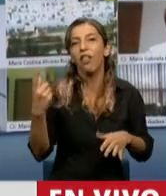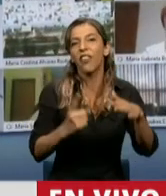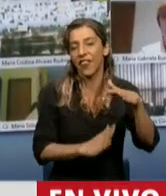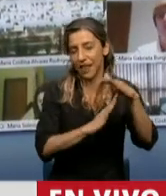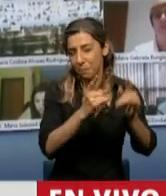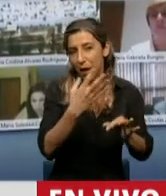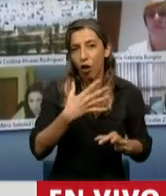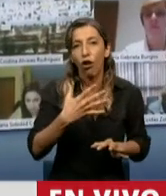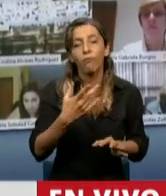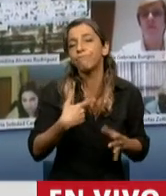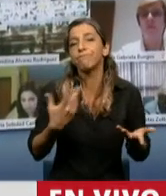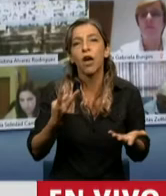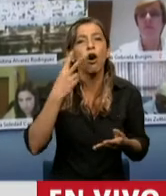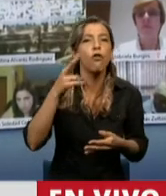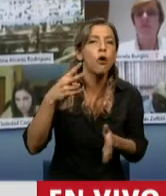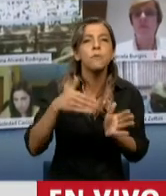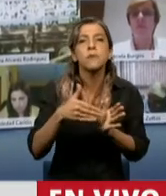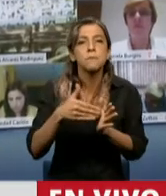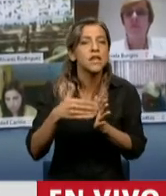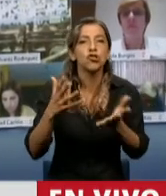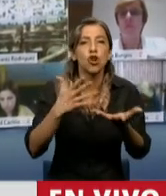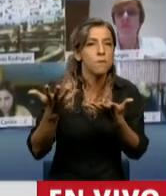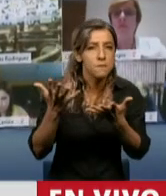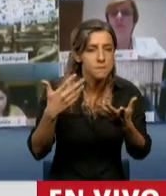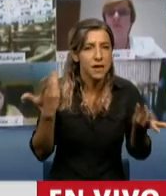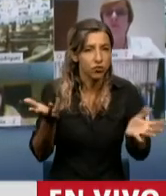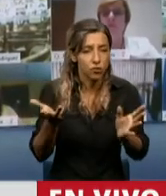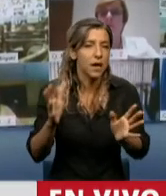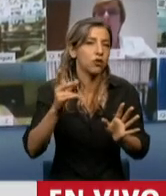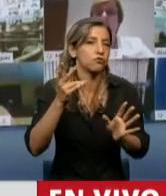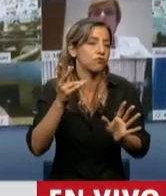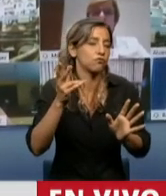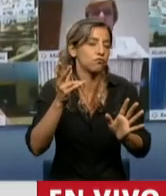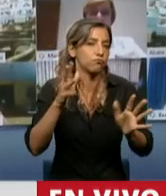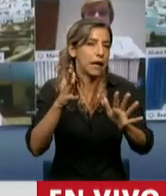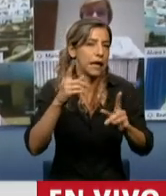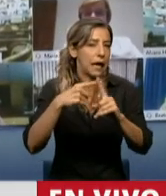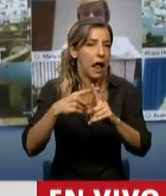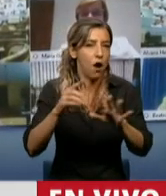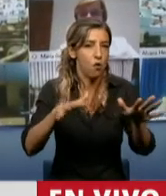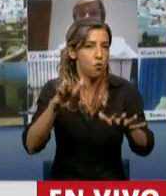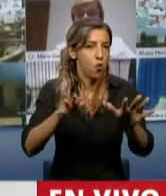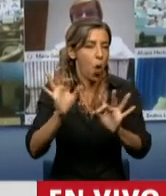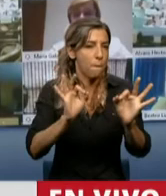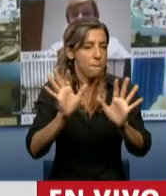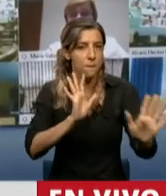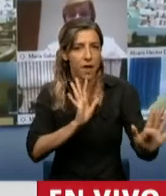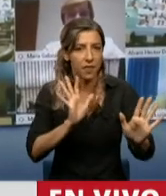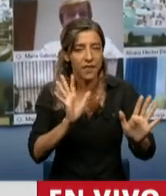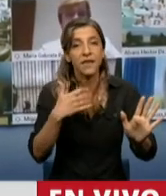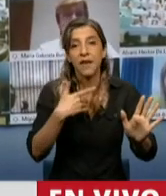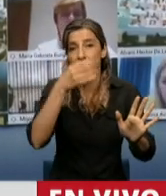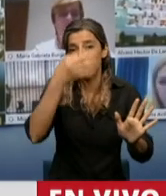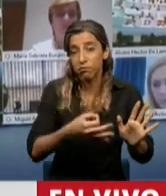.000 millones de recursos líquidos disponibles, es una fracción ínfima del déficit previsional total que tiene la Argentina, que es la principal